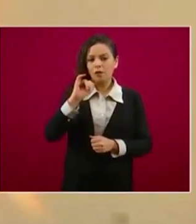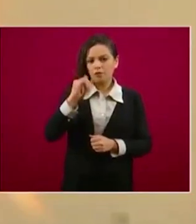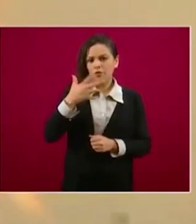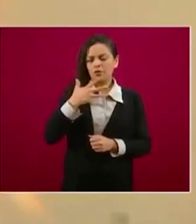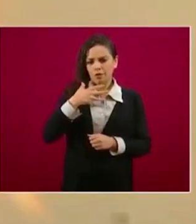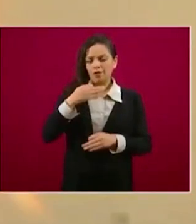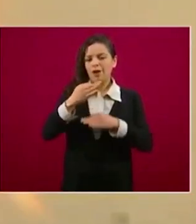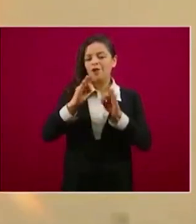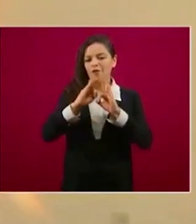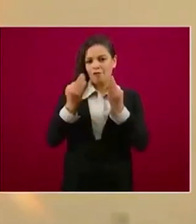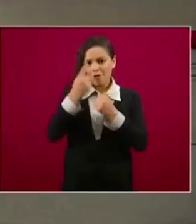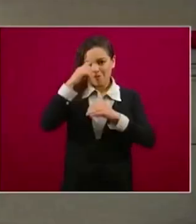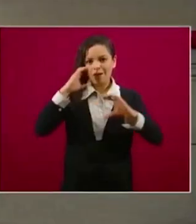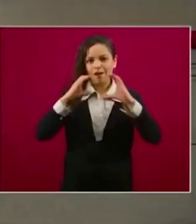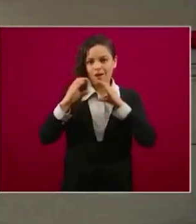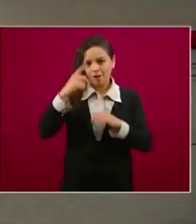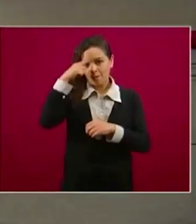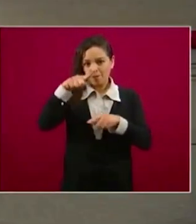Muchas gracias, Santiago.